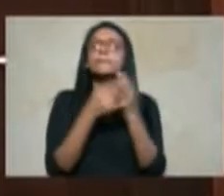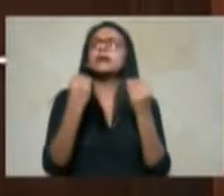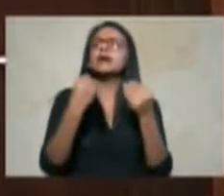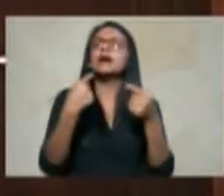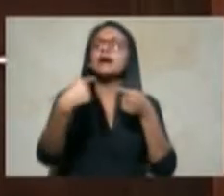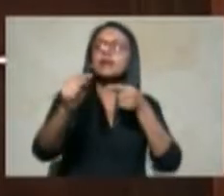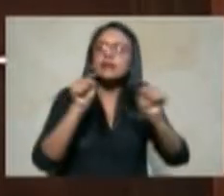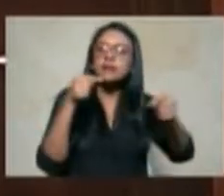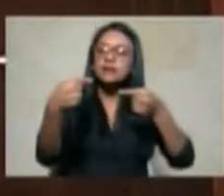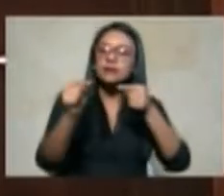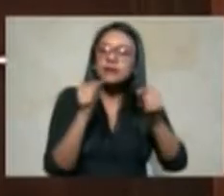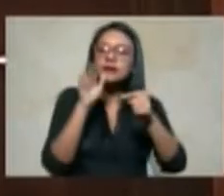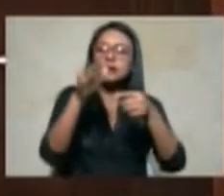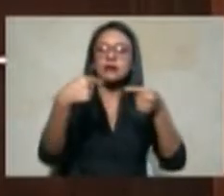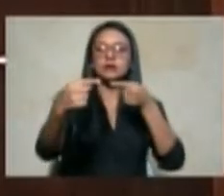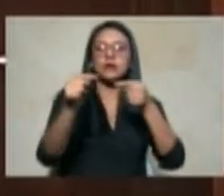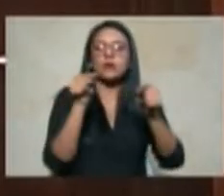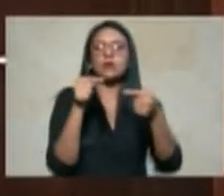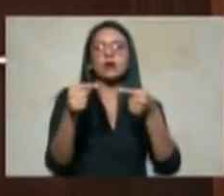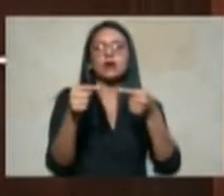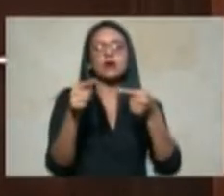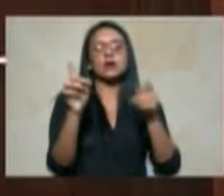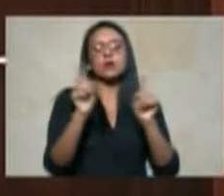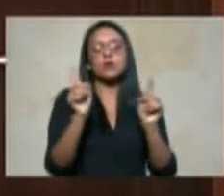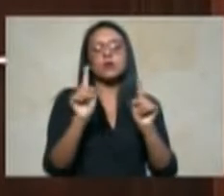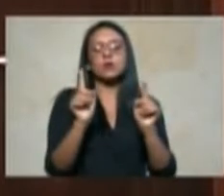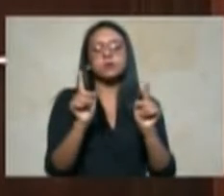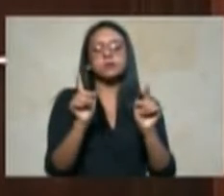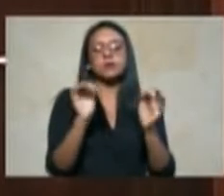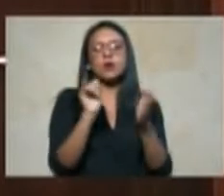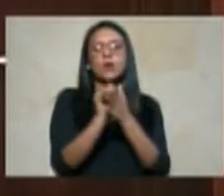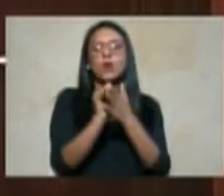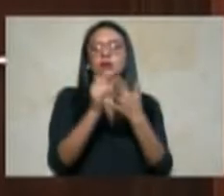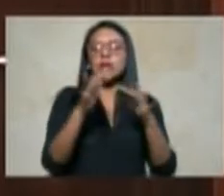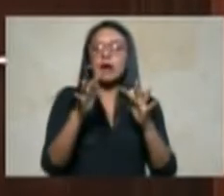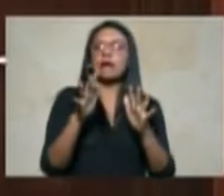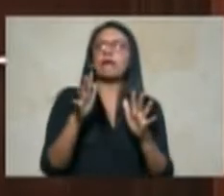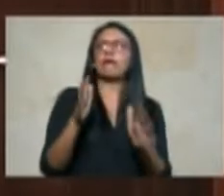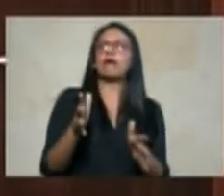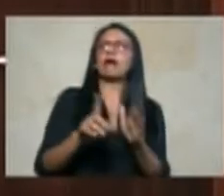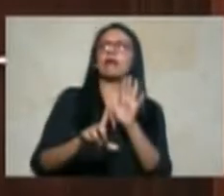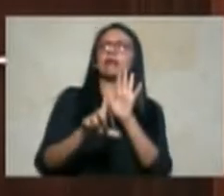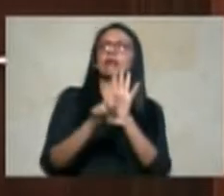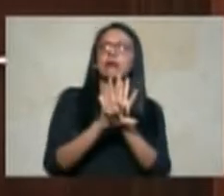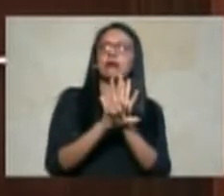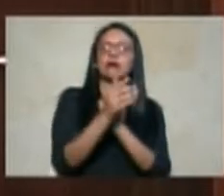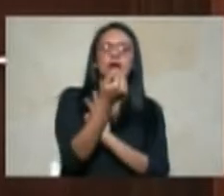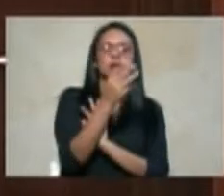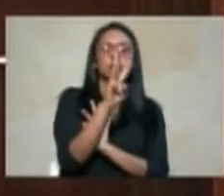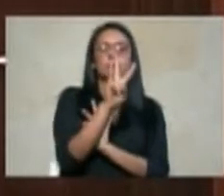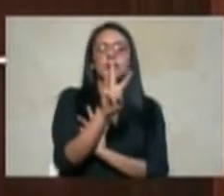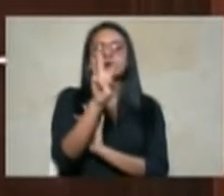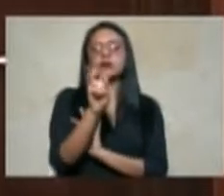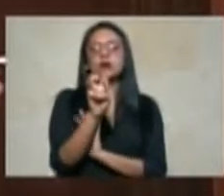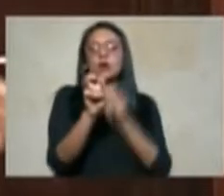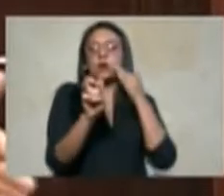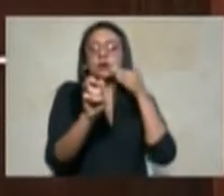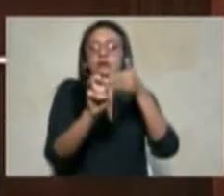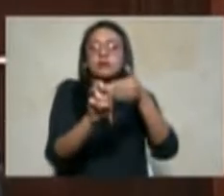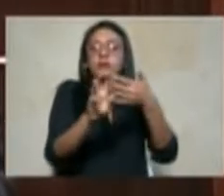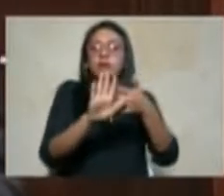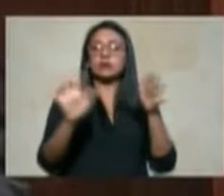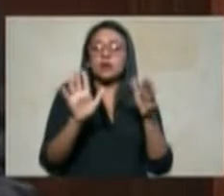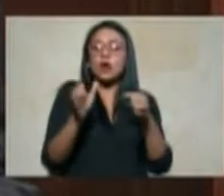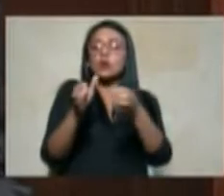tomar el sesgo de que la ley 1448 solo aplica para determinados grupos armados generadores de